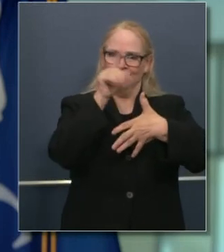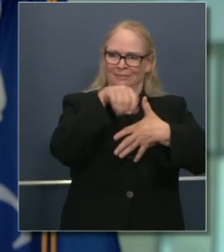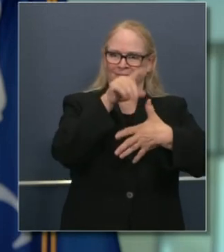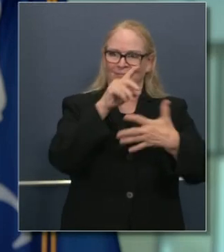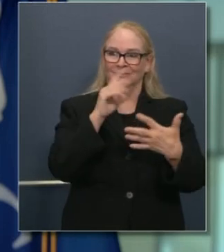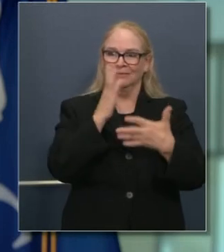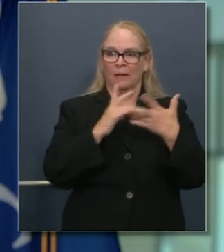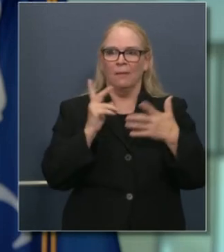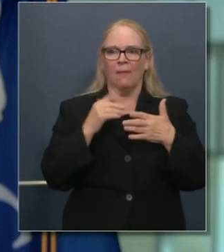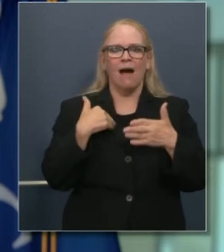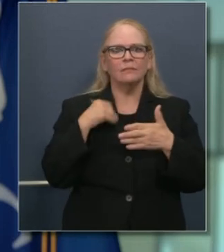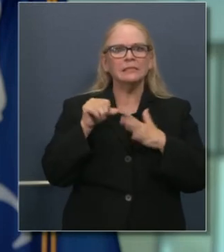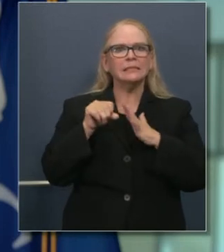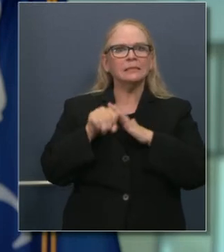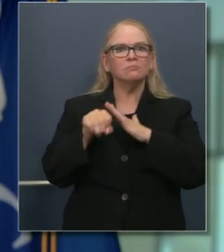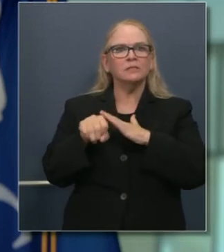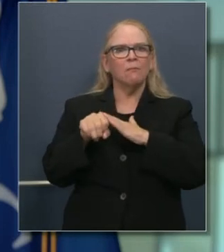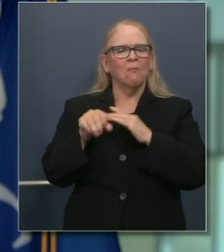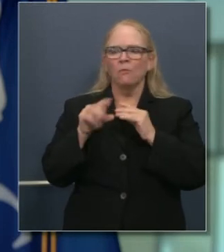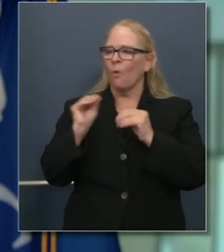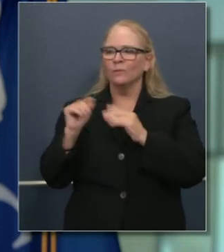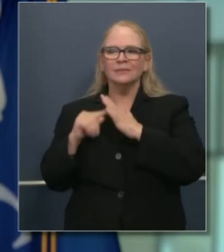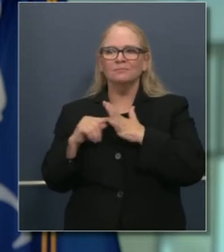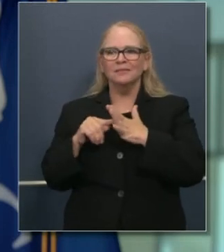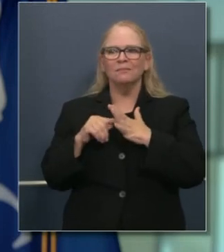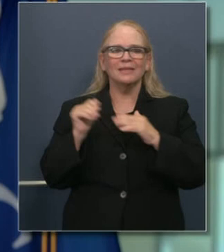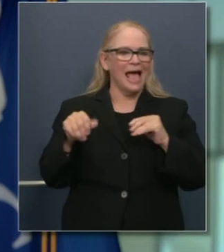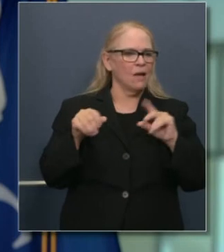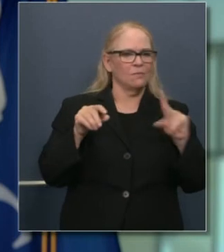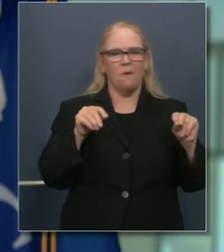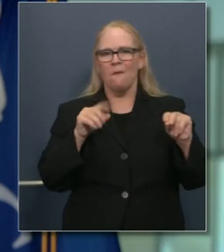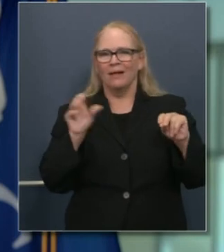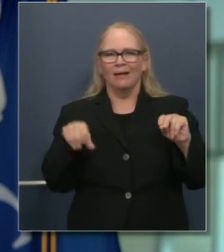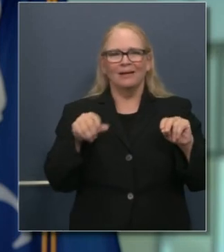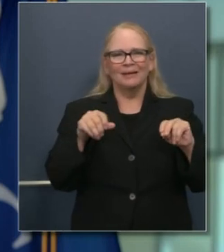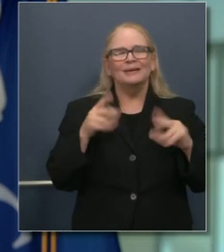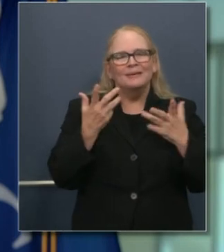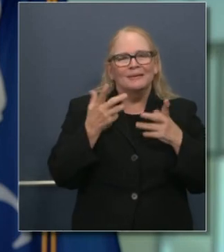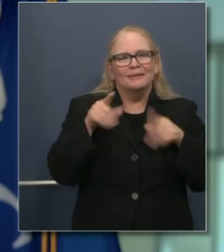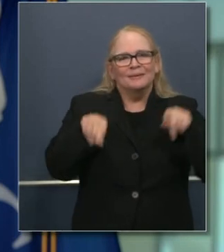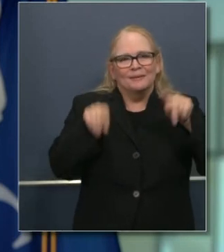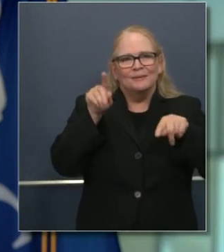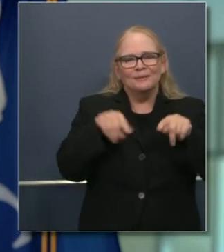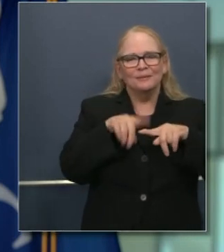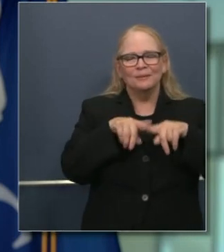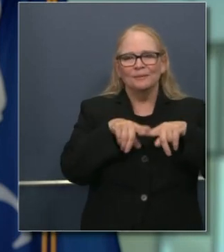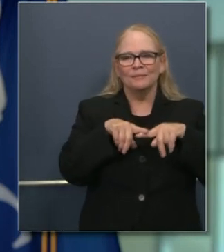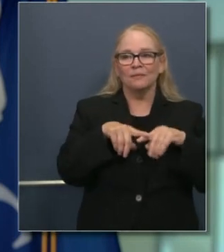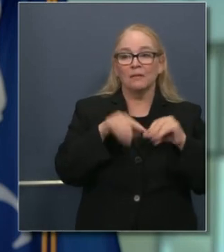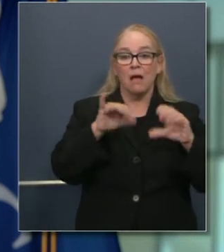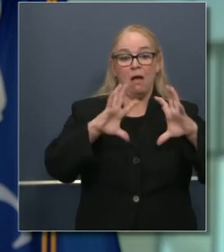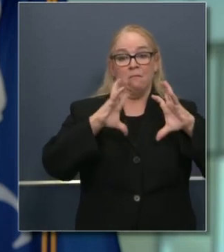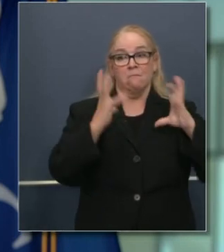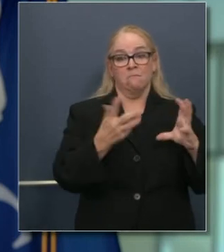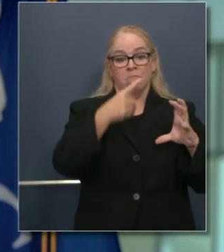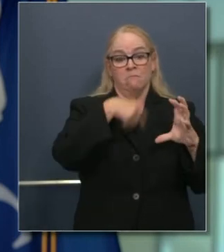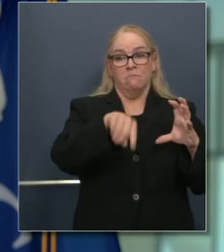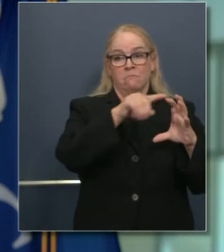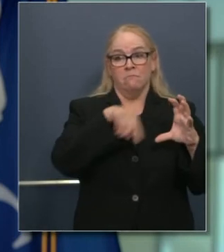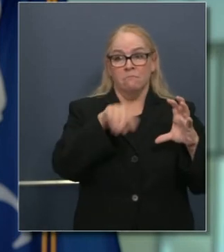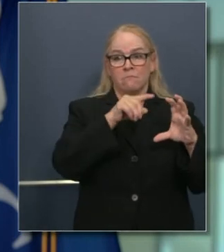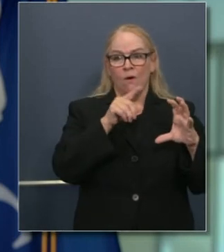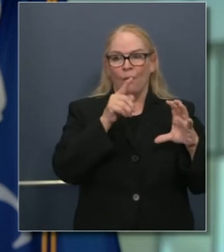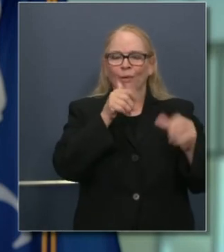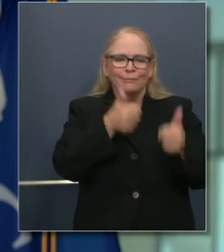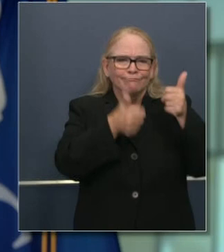prioridades, aquellos que tienen síntomas, aquellos que no, establecidos específicamente por la fuerza operativa, encabezada por la